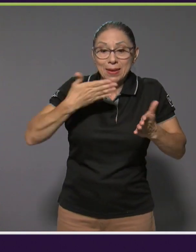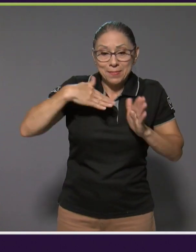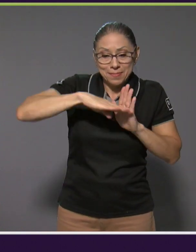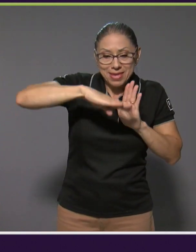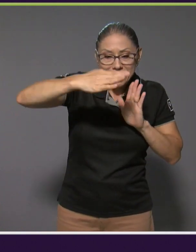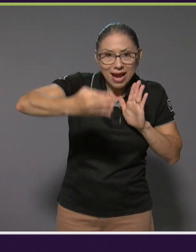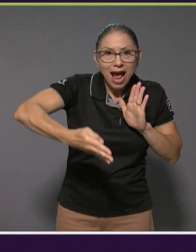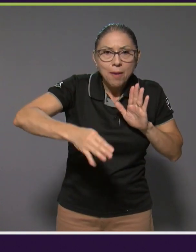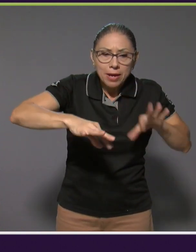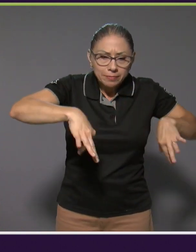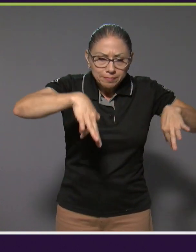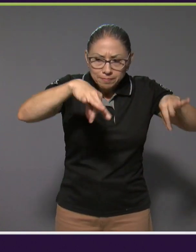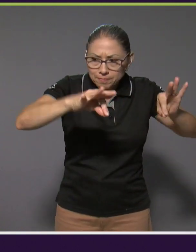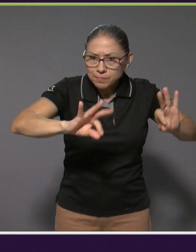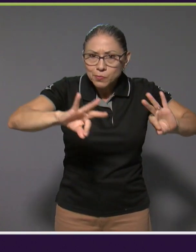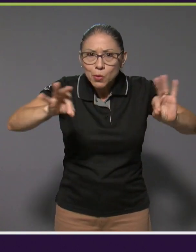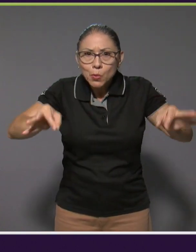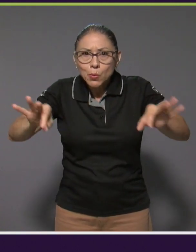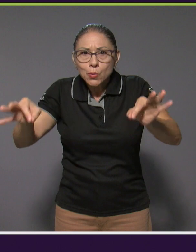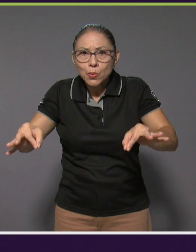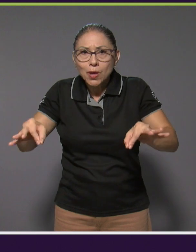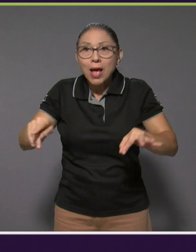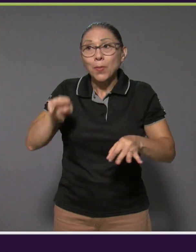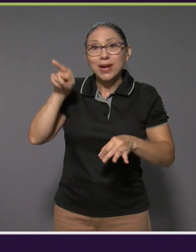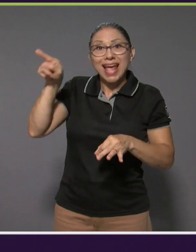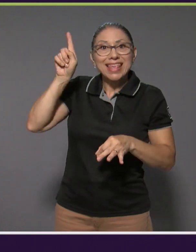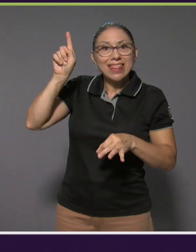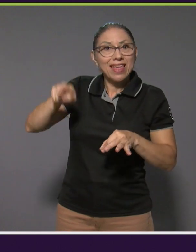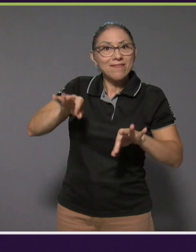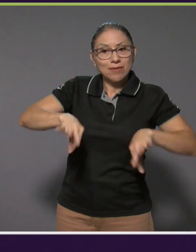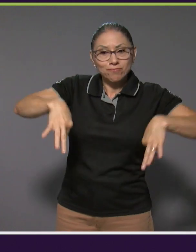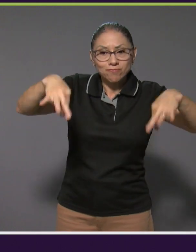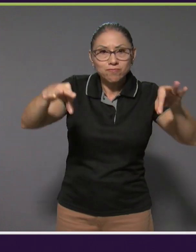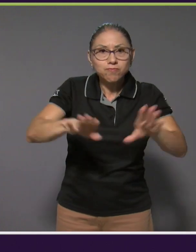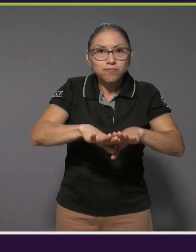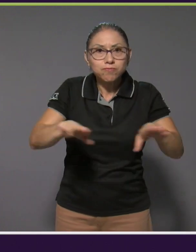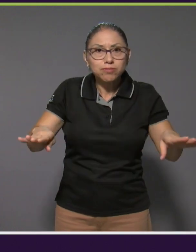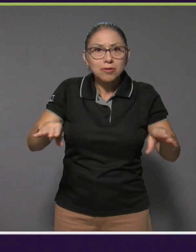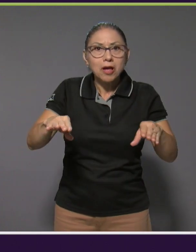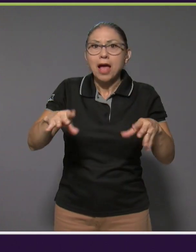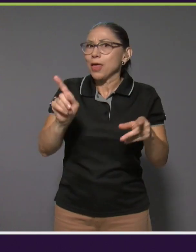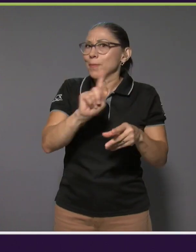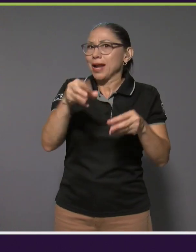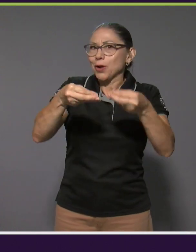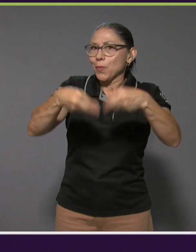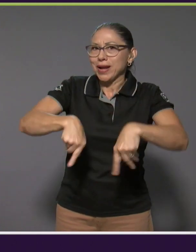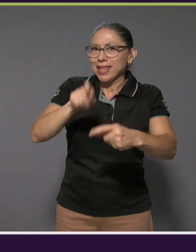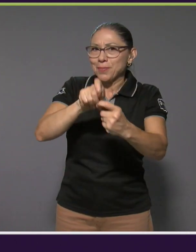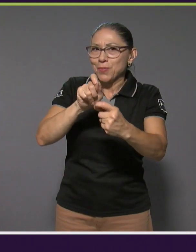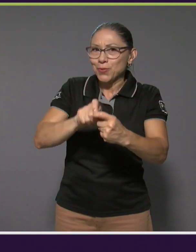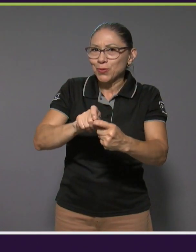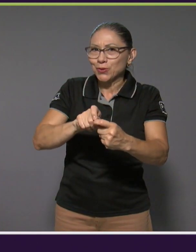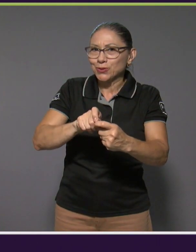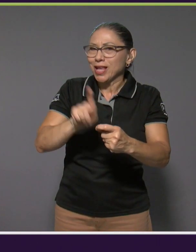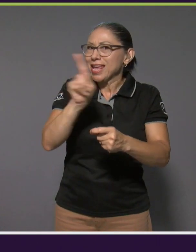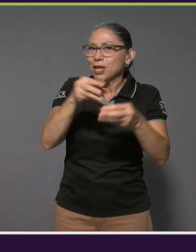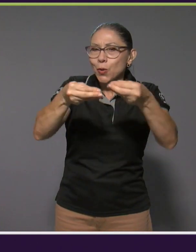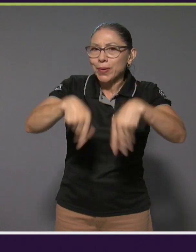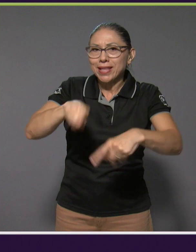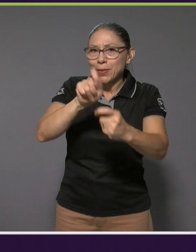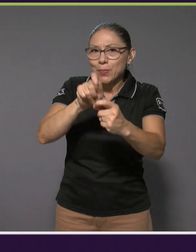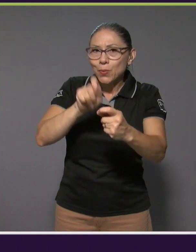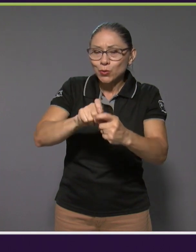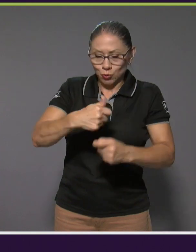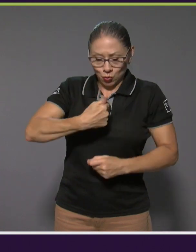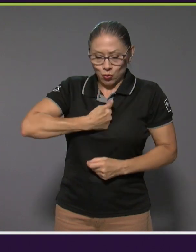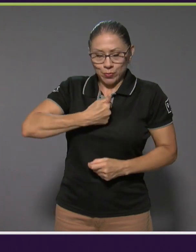allá tiene que acomodar la cama, para no perder puntos. Y también, para no perder puntos, tiene que ir haciendo las